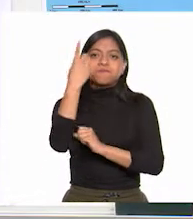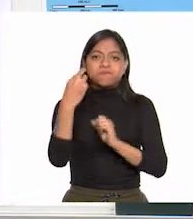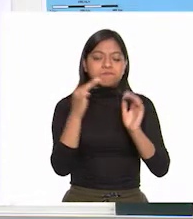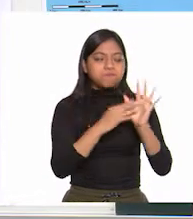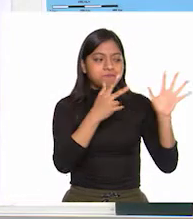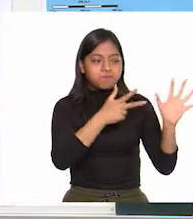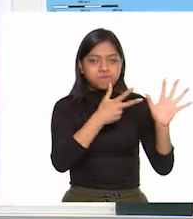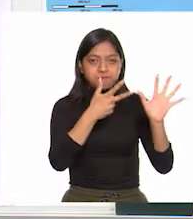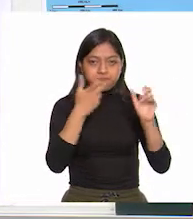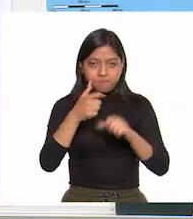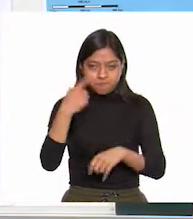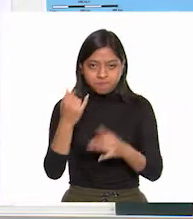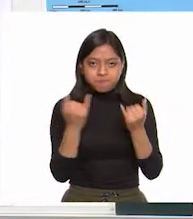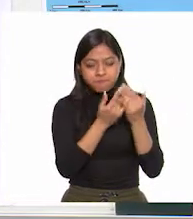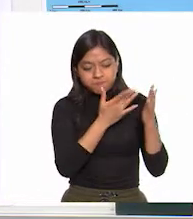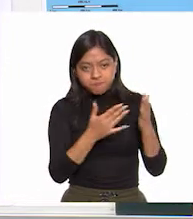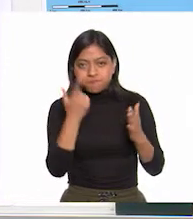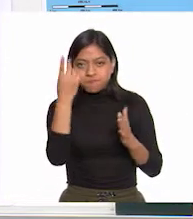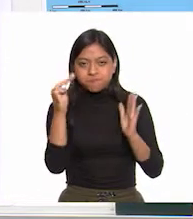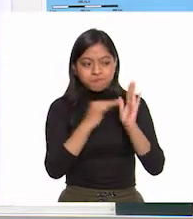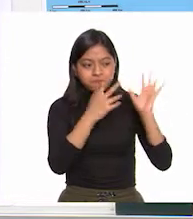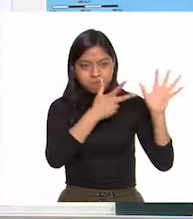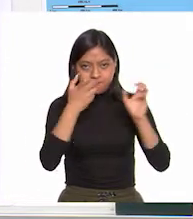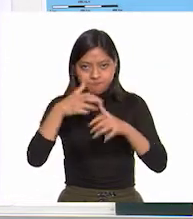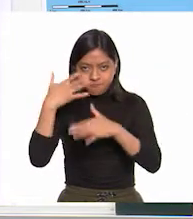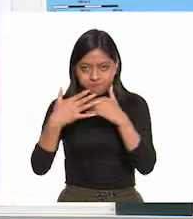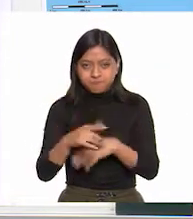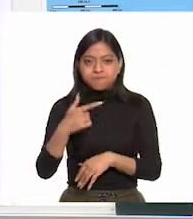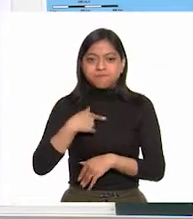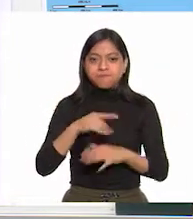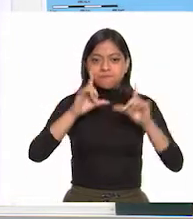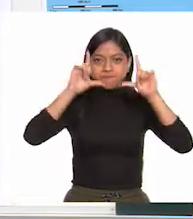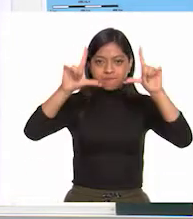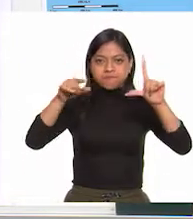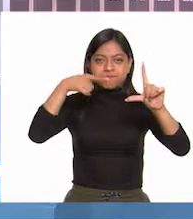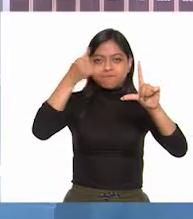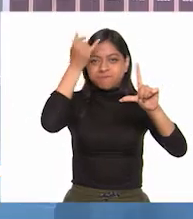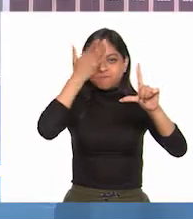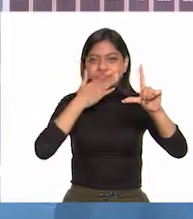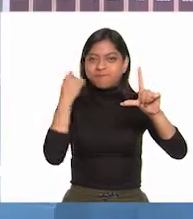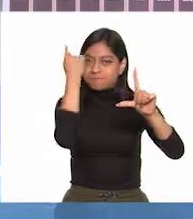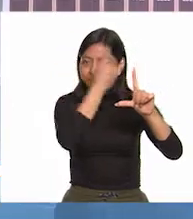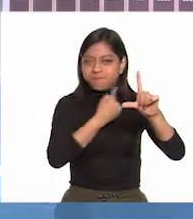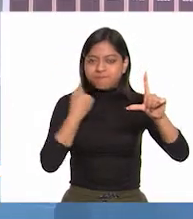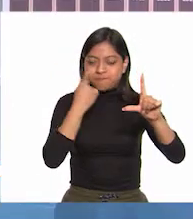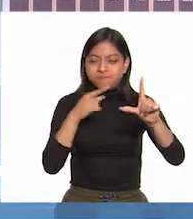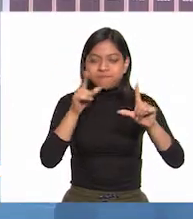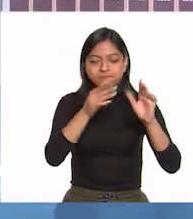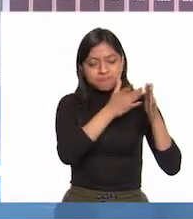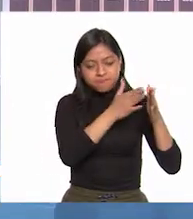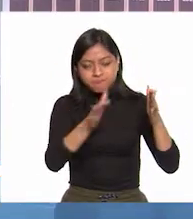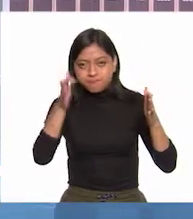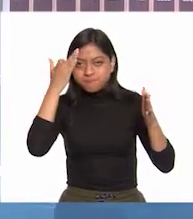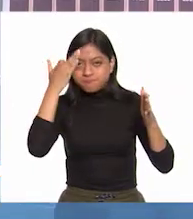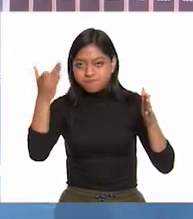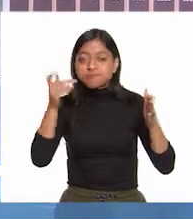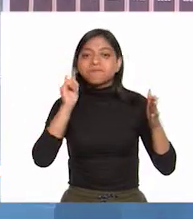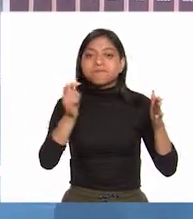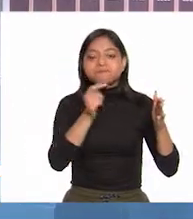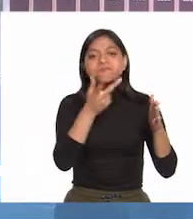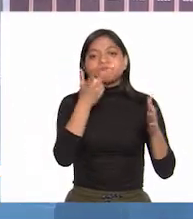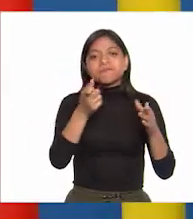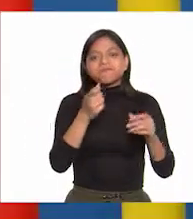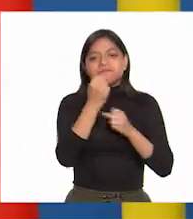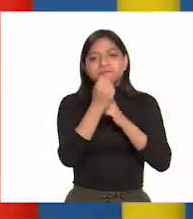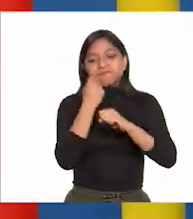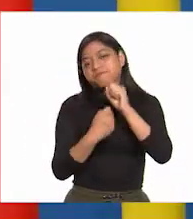Así que, la maestra Noemí ya me hizo favor de pegar su imagen en la línea del tiempo que corresponde a estos